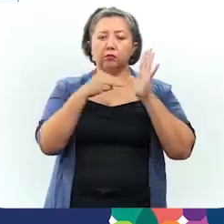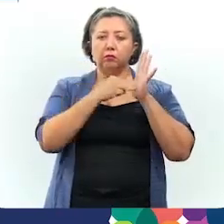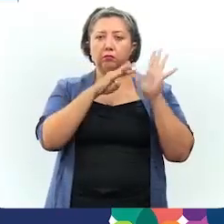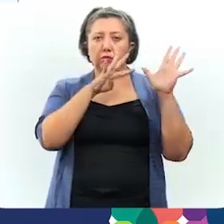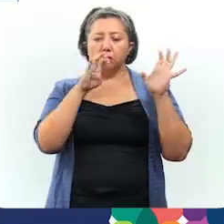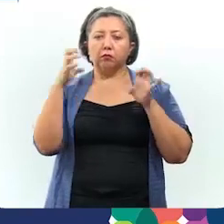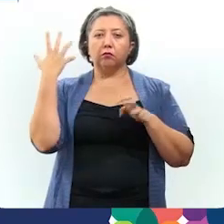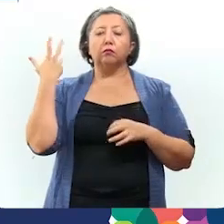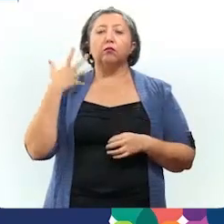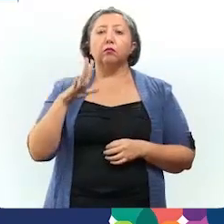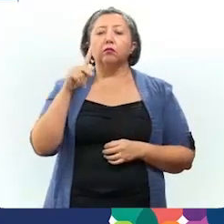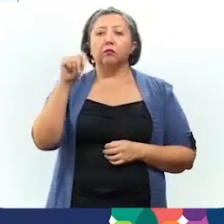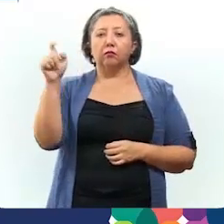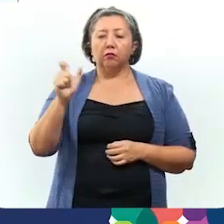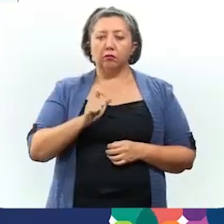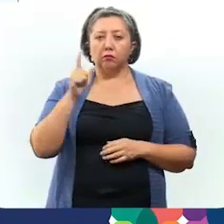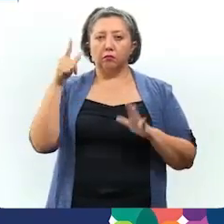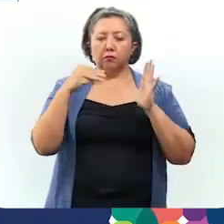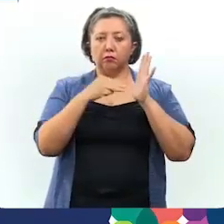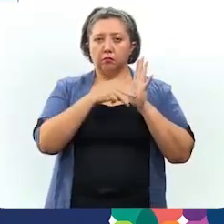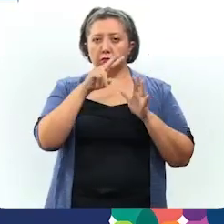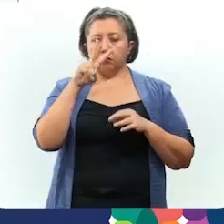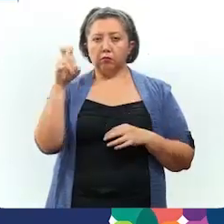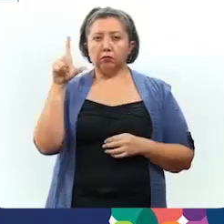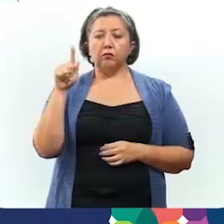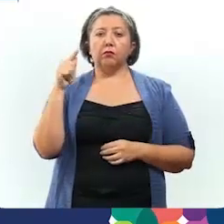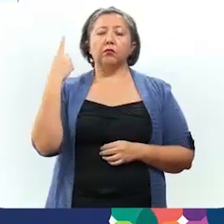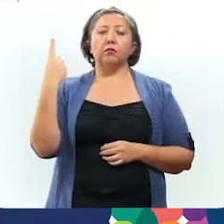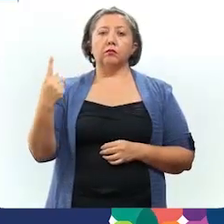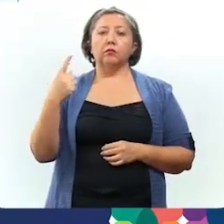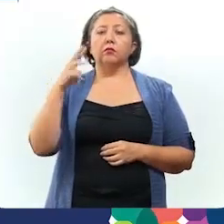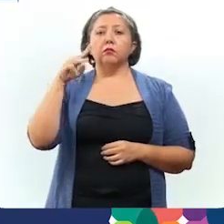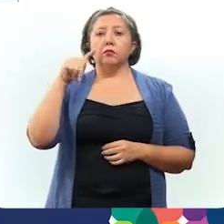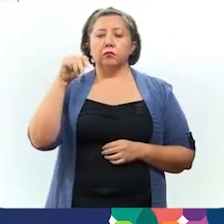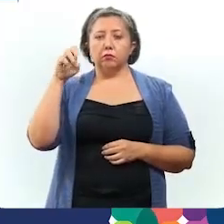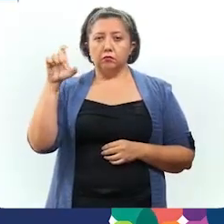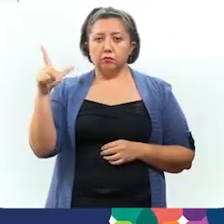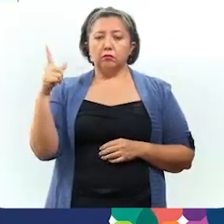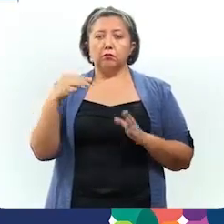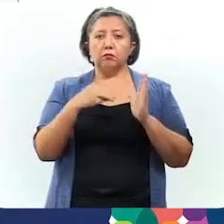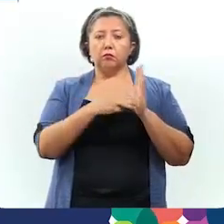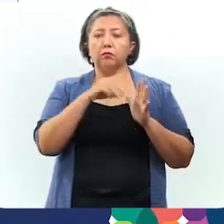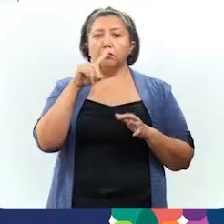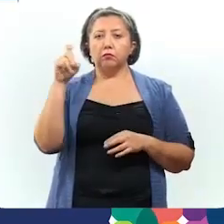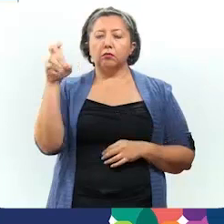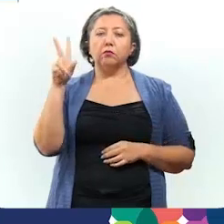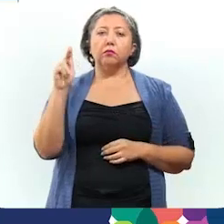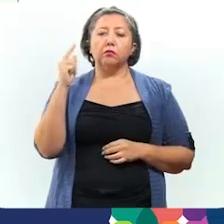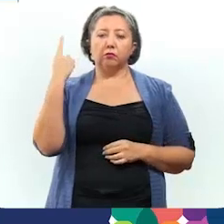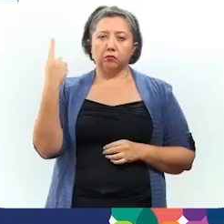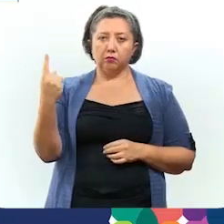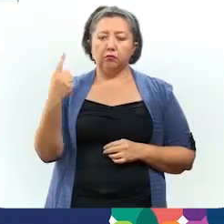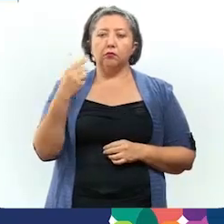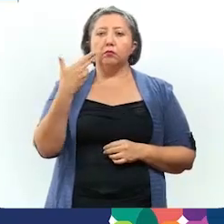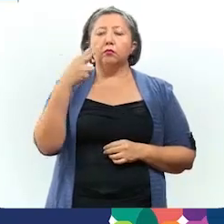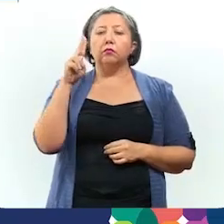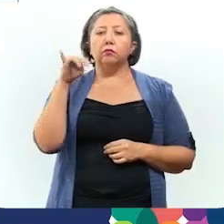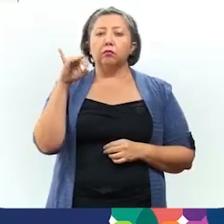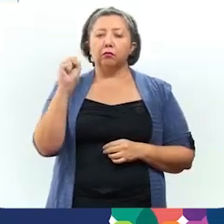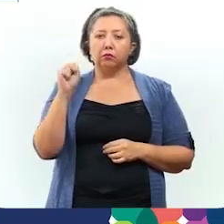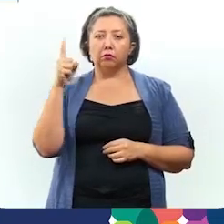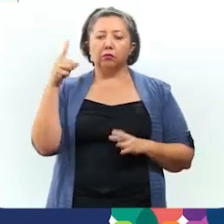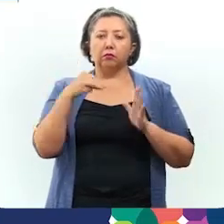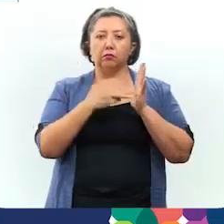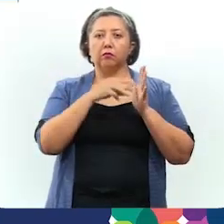mil novecientos diez, Tekash, mil doscientos setenta y uno, Motul, mil ciento ochenta y uno, Junucmá,